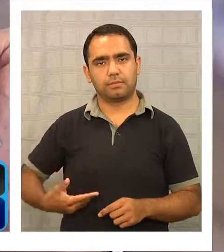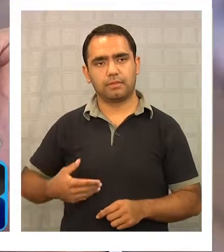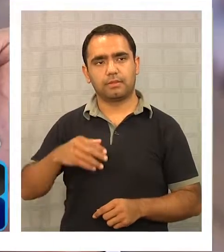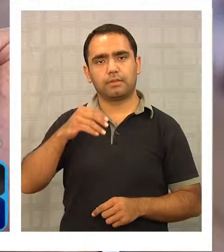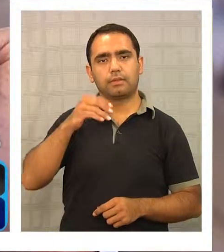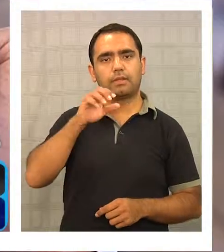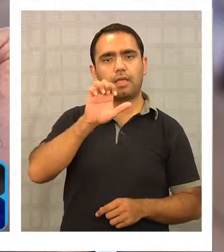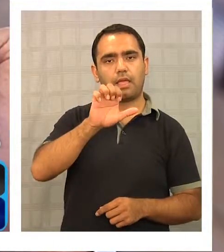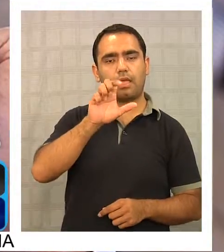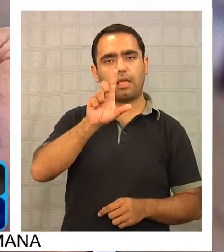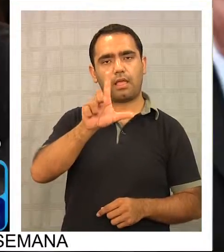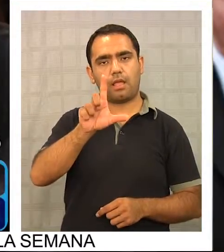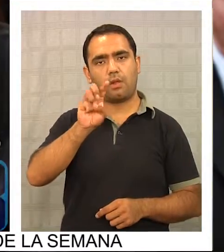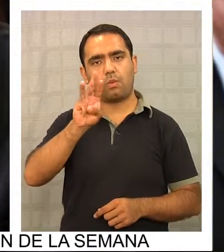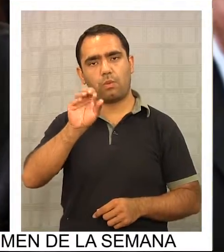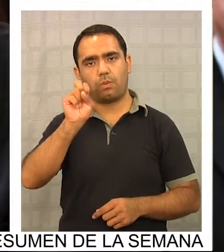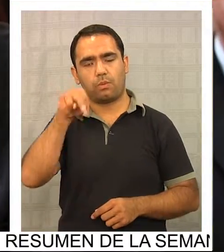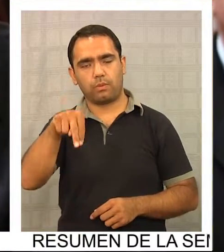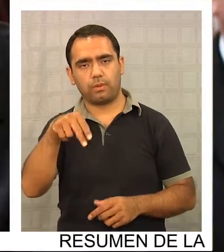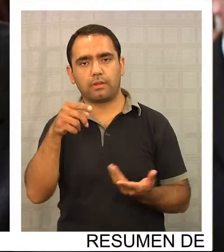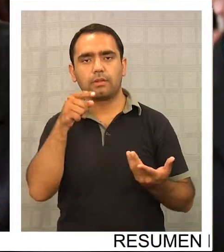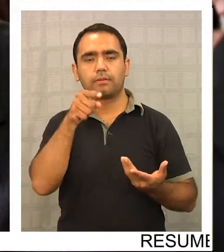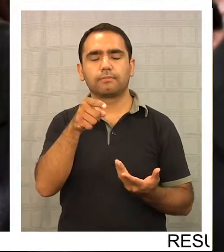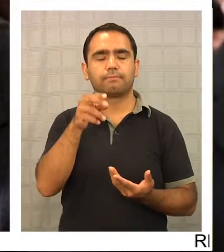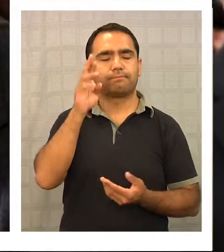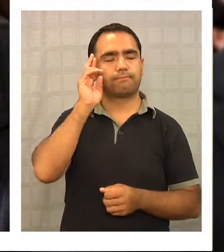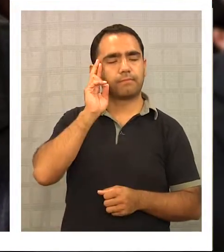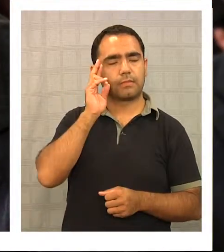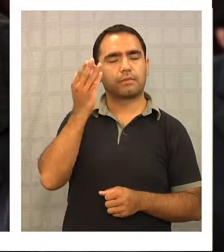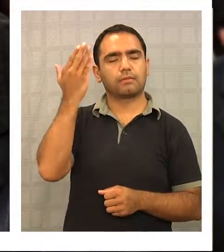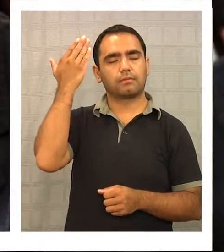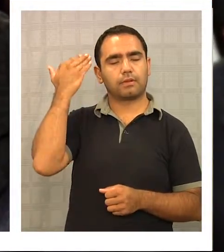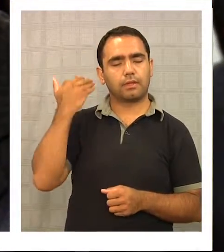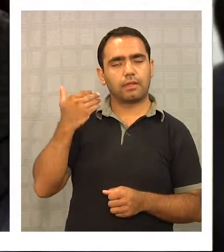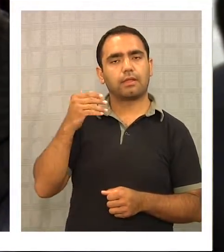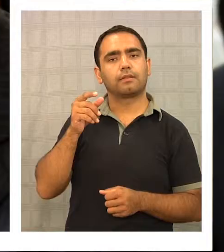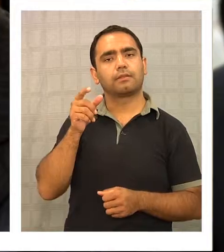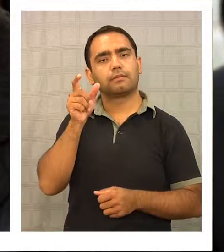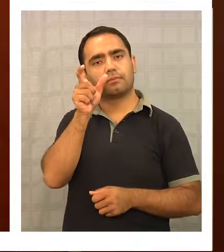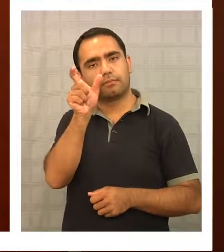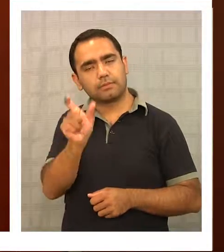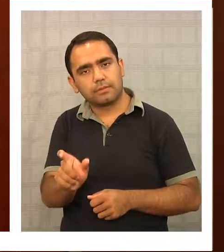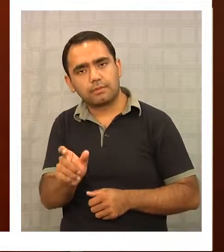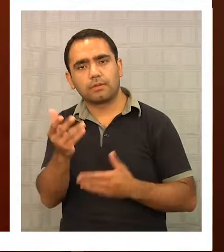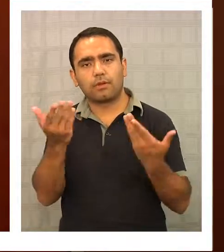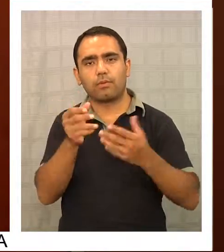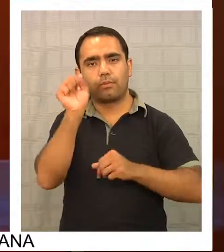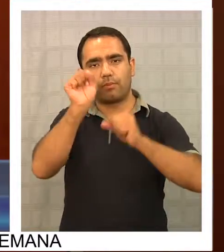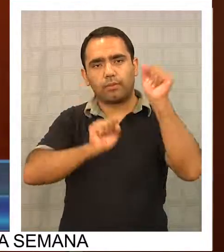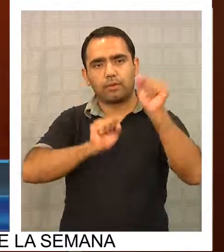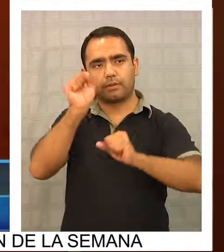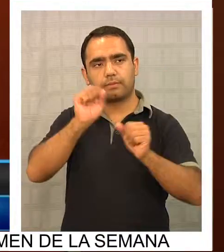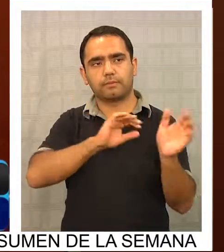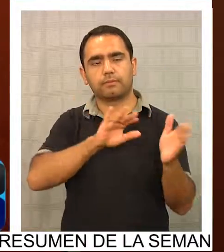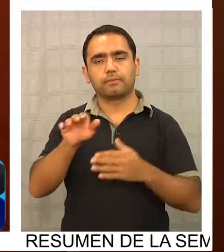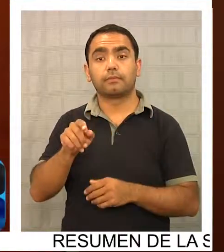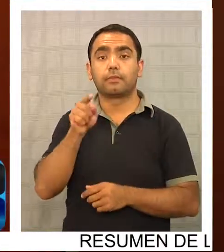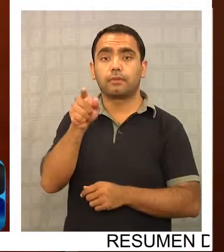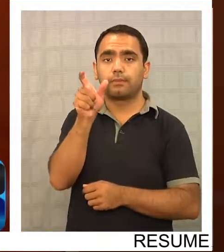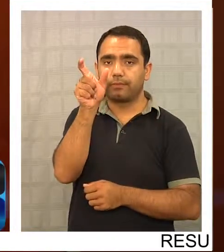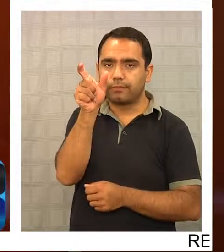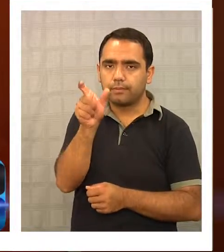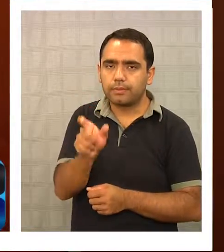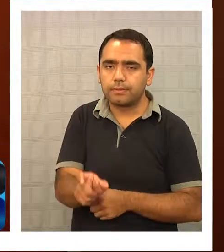Elwin en momentos en que el país entero repasa su historial político. Don Patricio Elwin es un hombre que